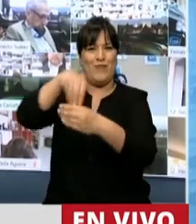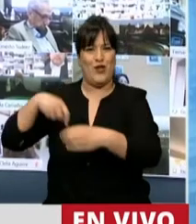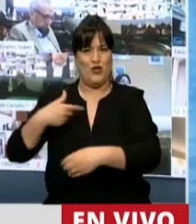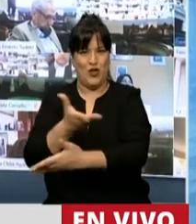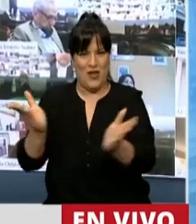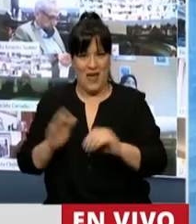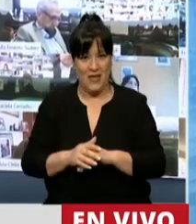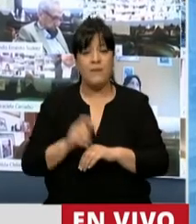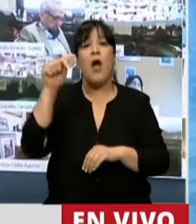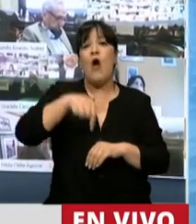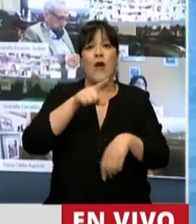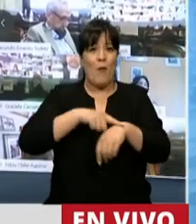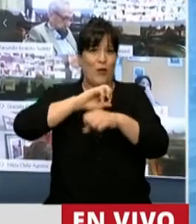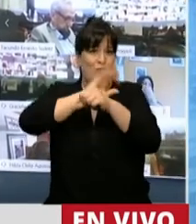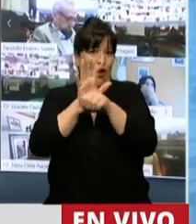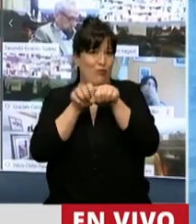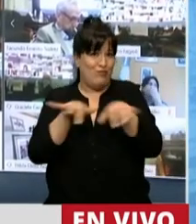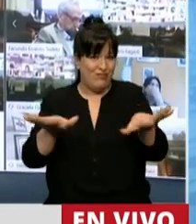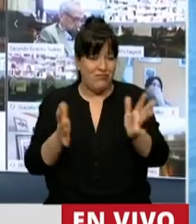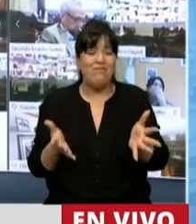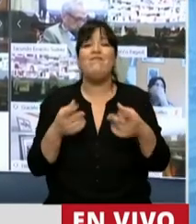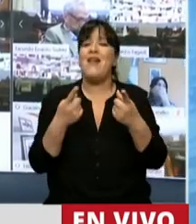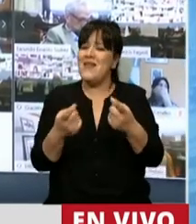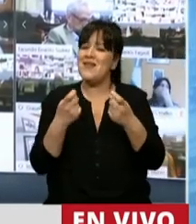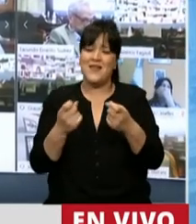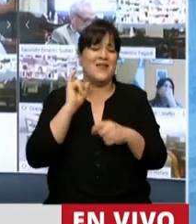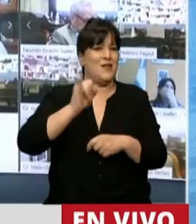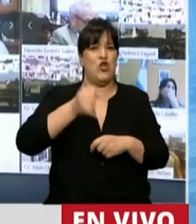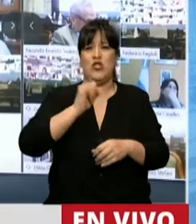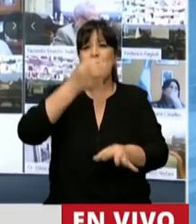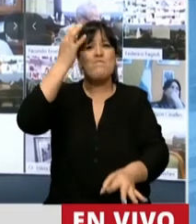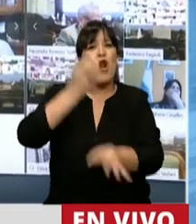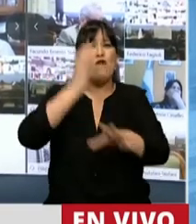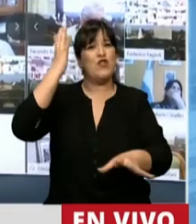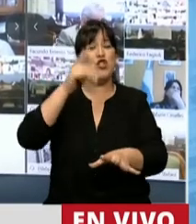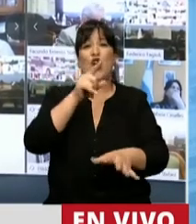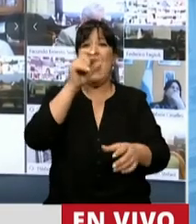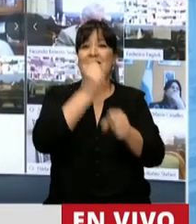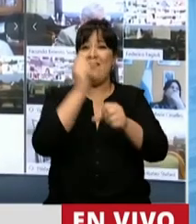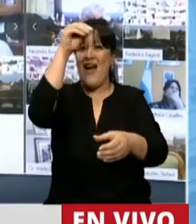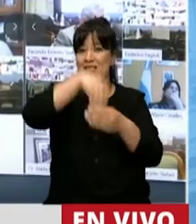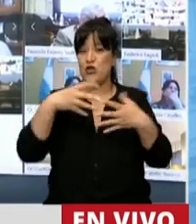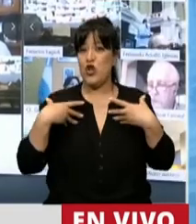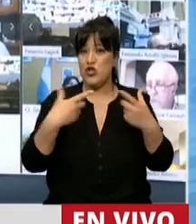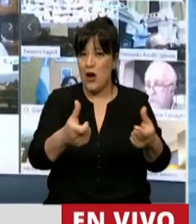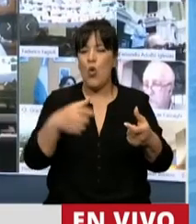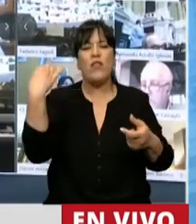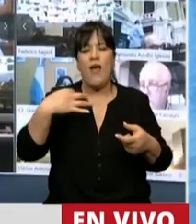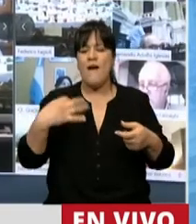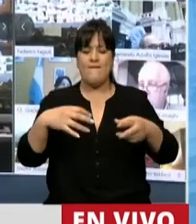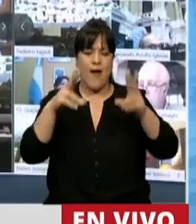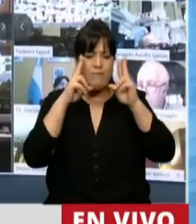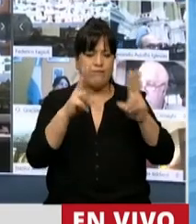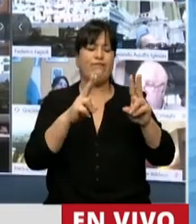que estamos atravesando, necesitamos más que nunca profesionales de la salud que cuenten con un encuadre normativo